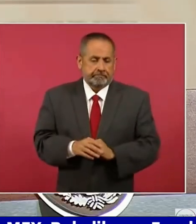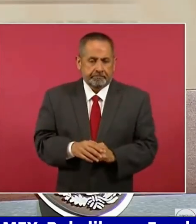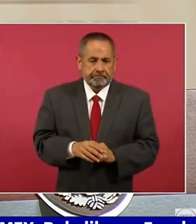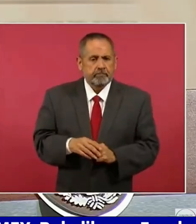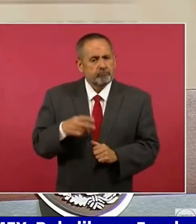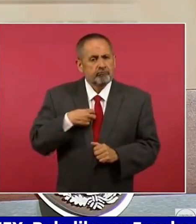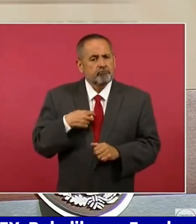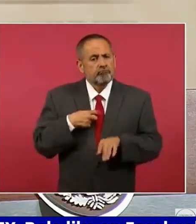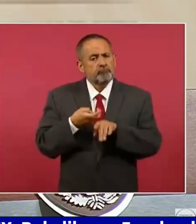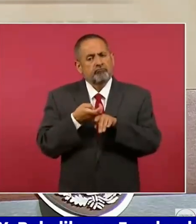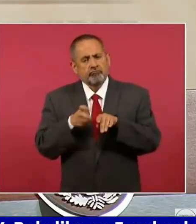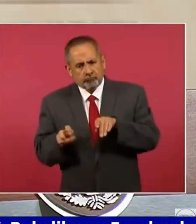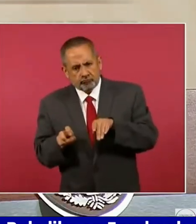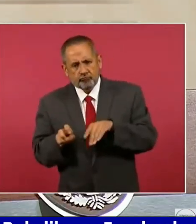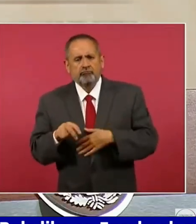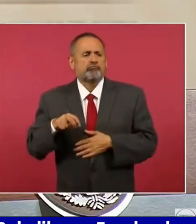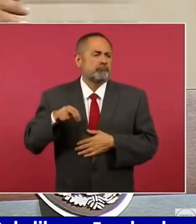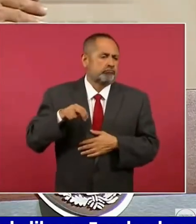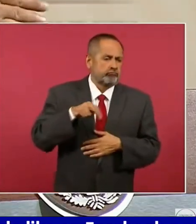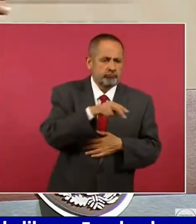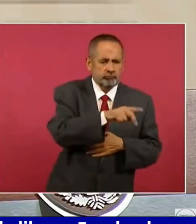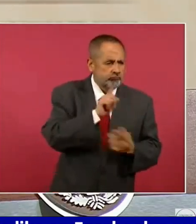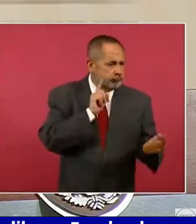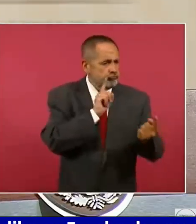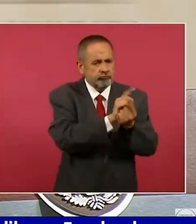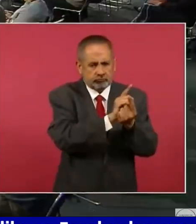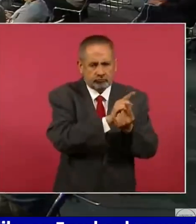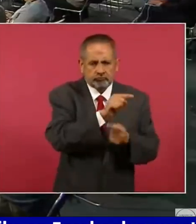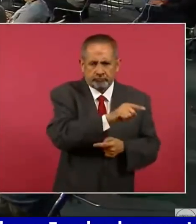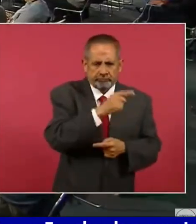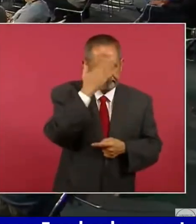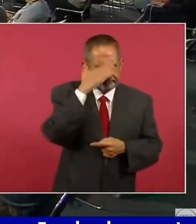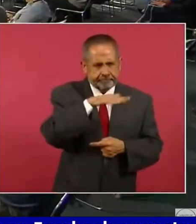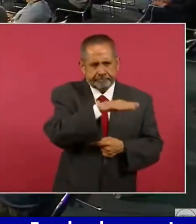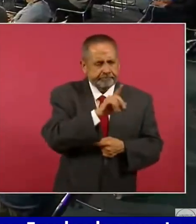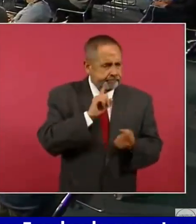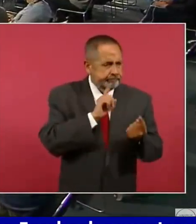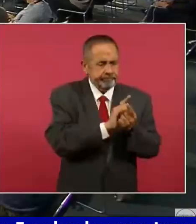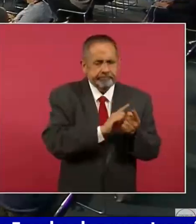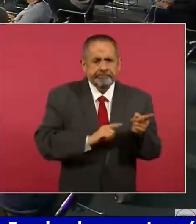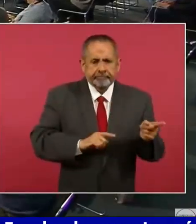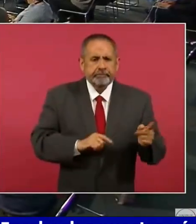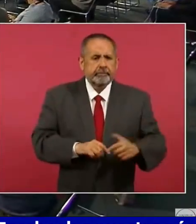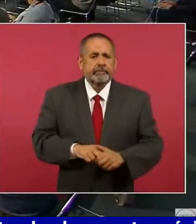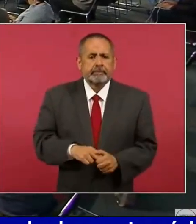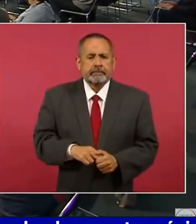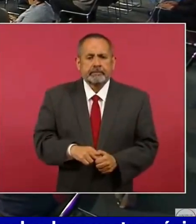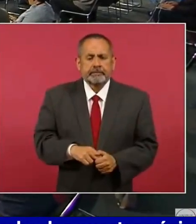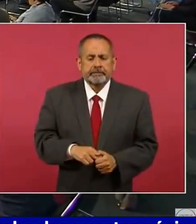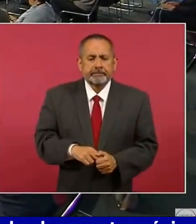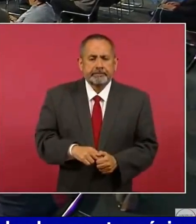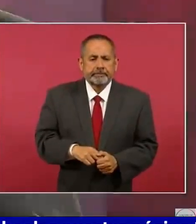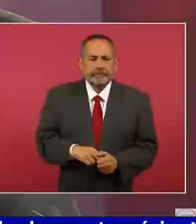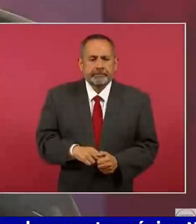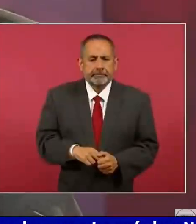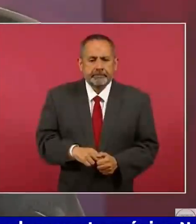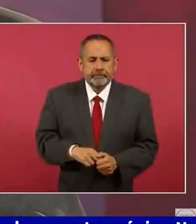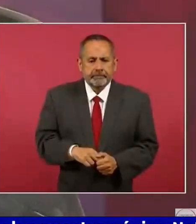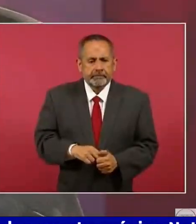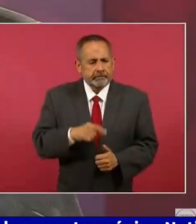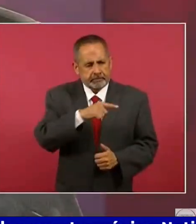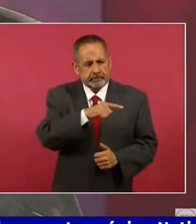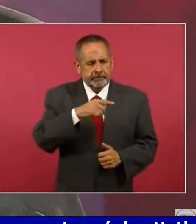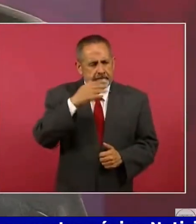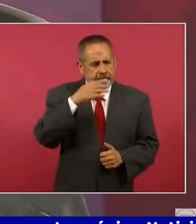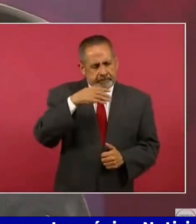Y me bajé y la fui a ver, porque es